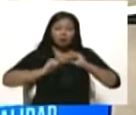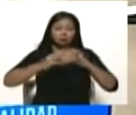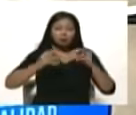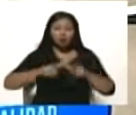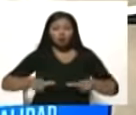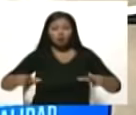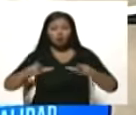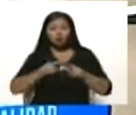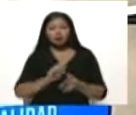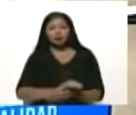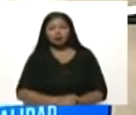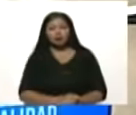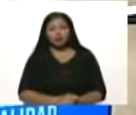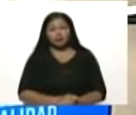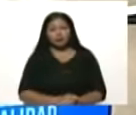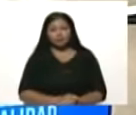partes.